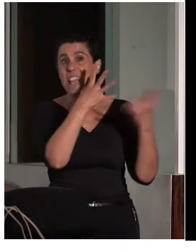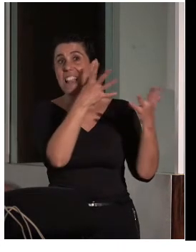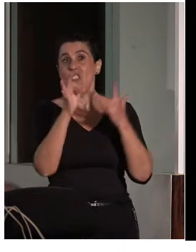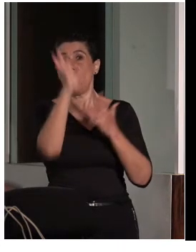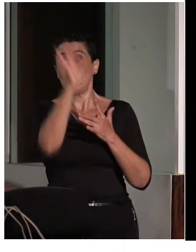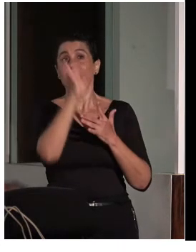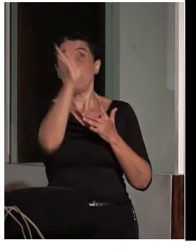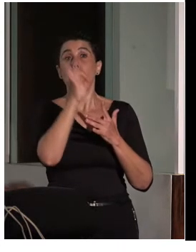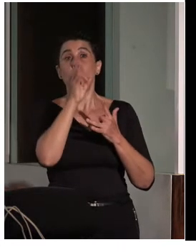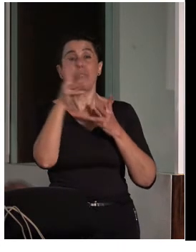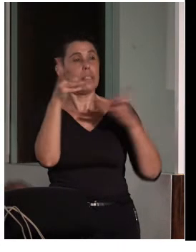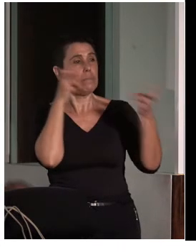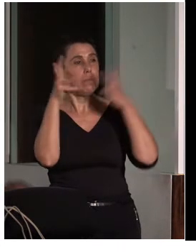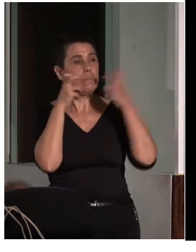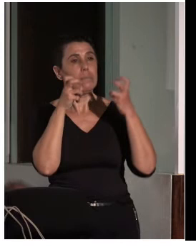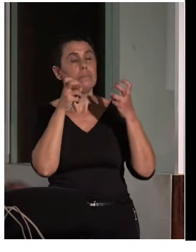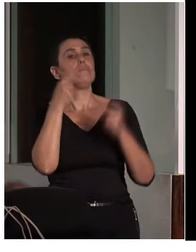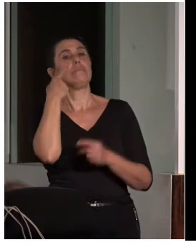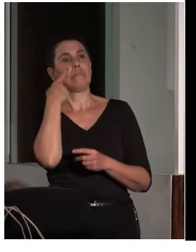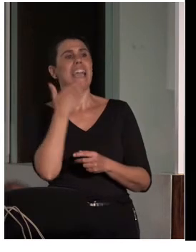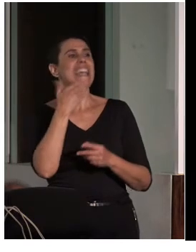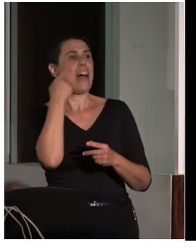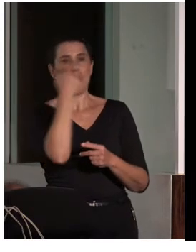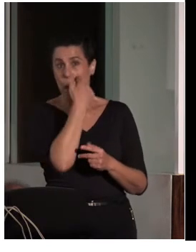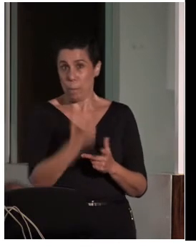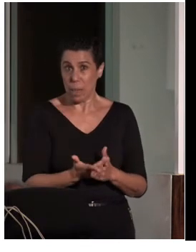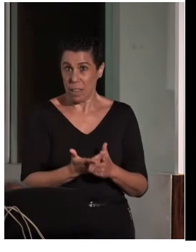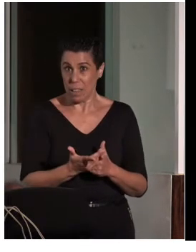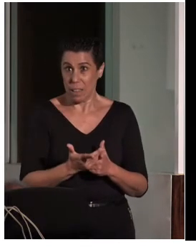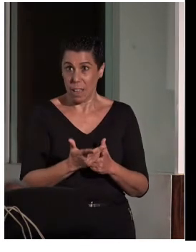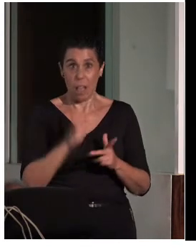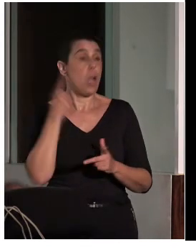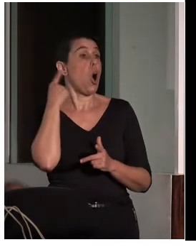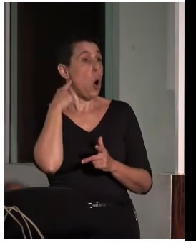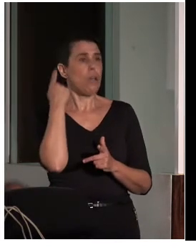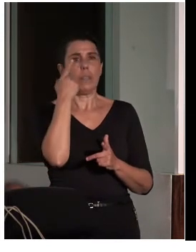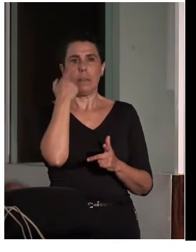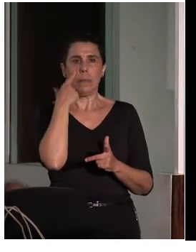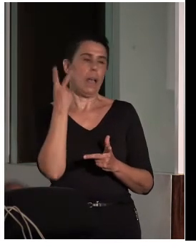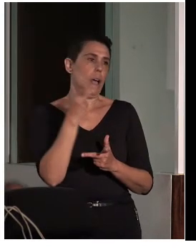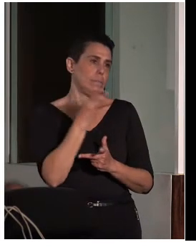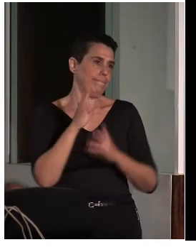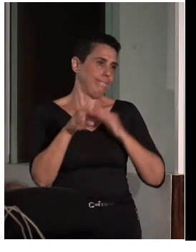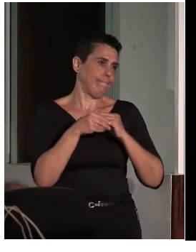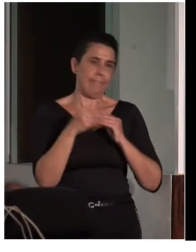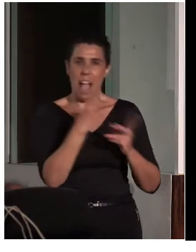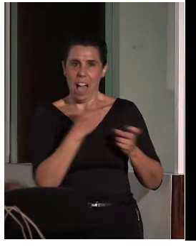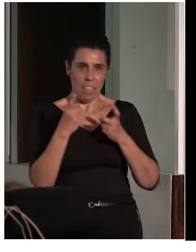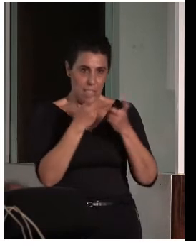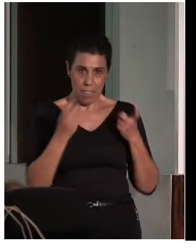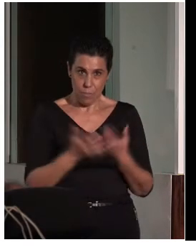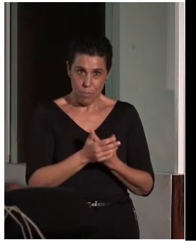revés del sentido de la vista. Pero todos son necesarios y, en caso de necesidad, se complementan unos a otros. Podemos utilizar el